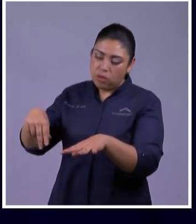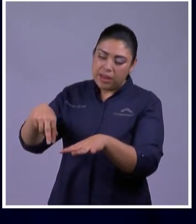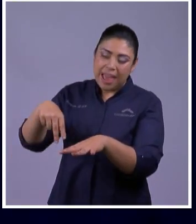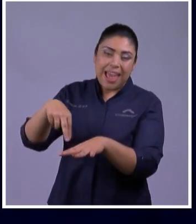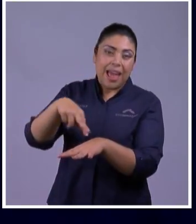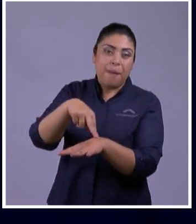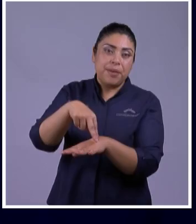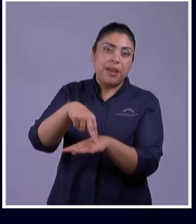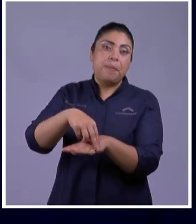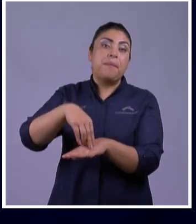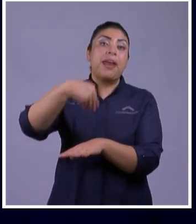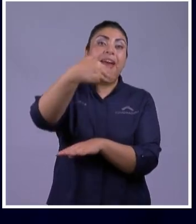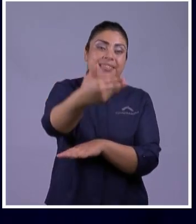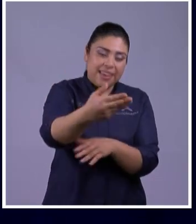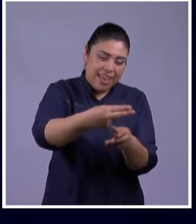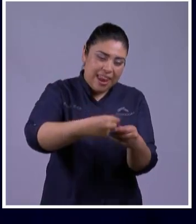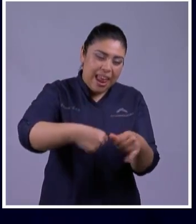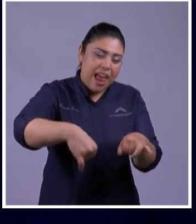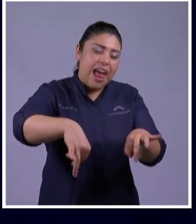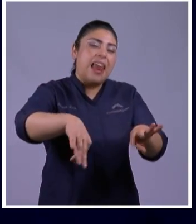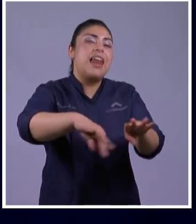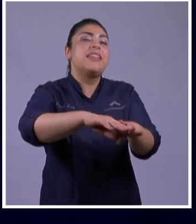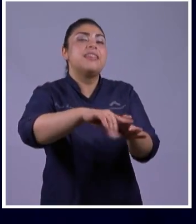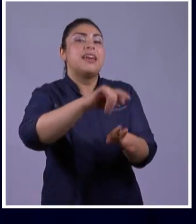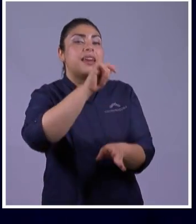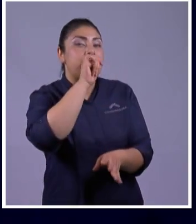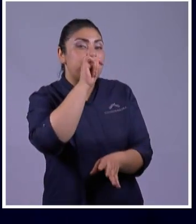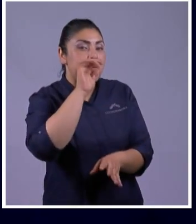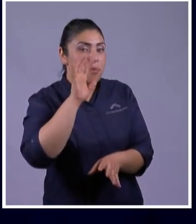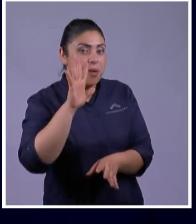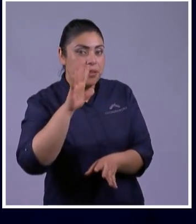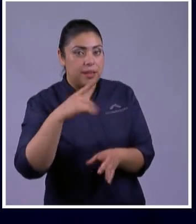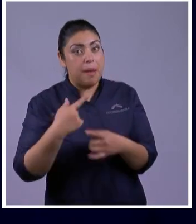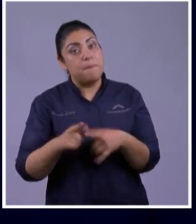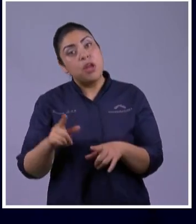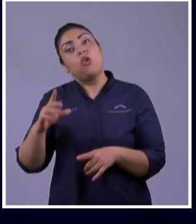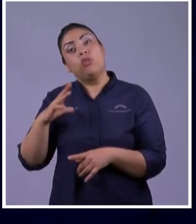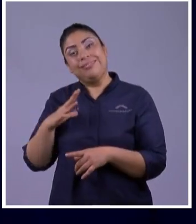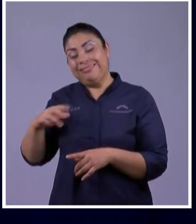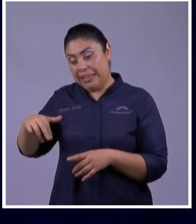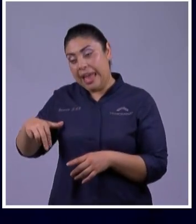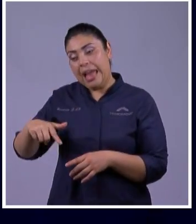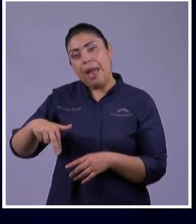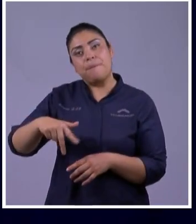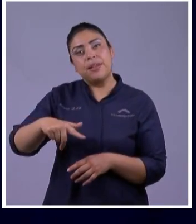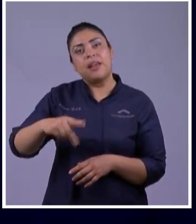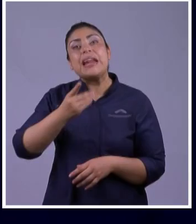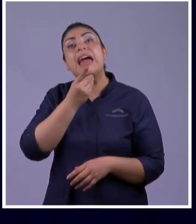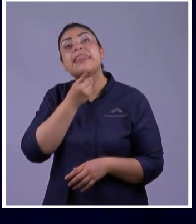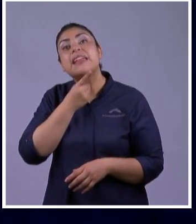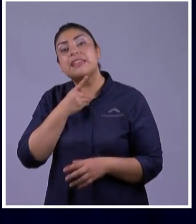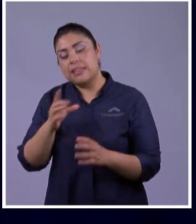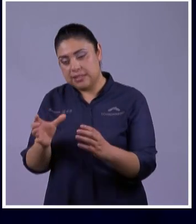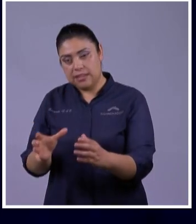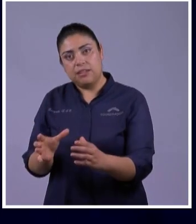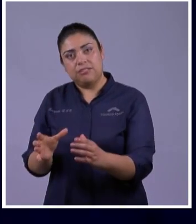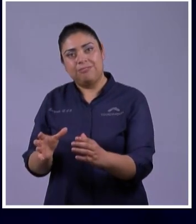Era una estación De transición No era la estación Definitiva De